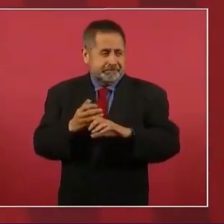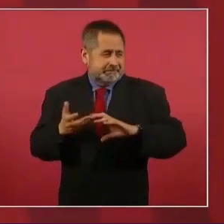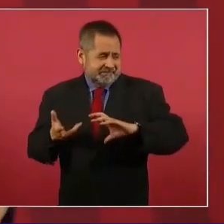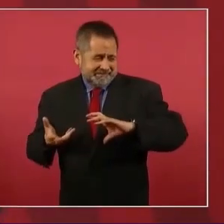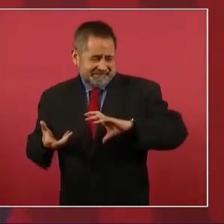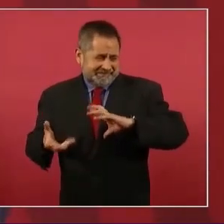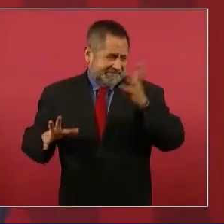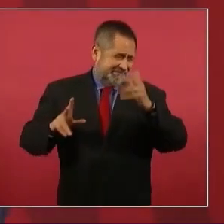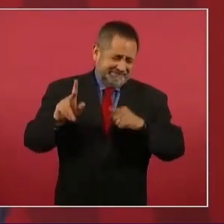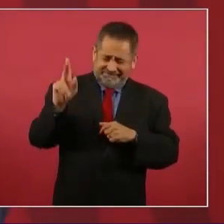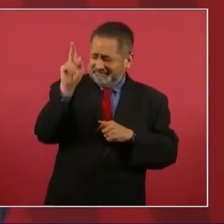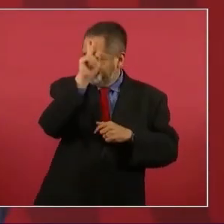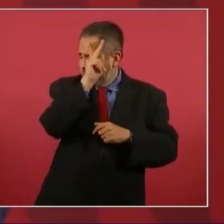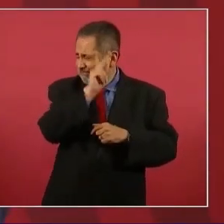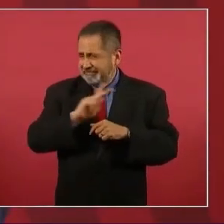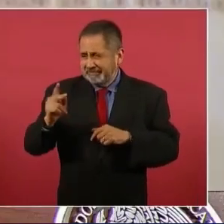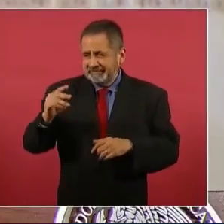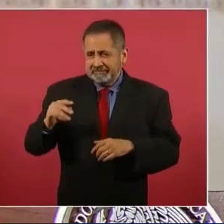infierno?